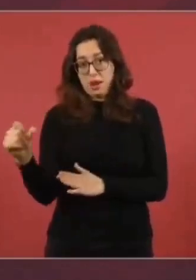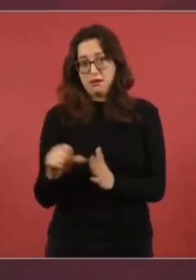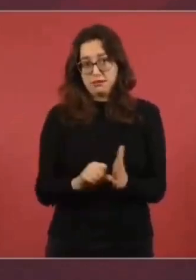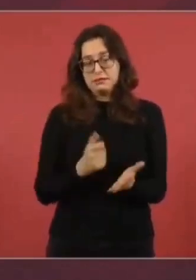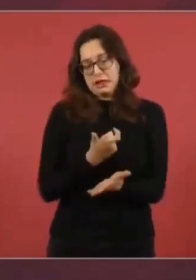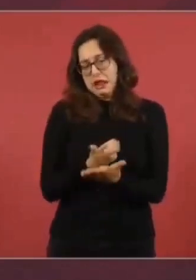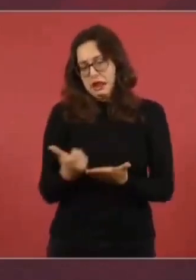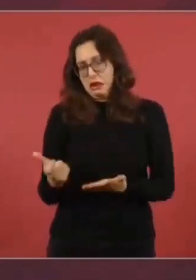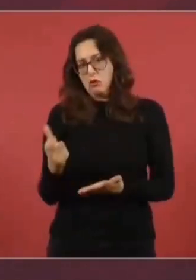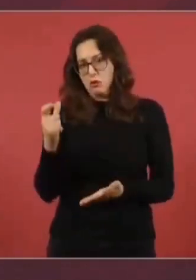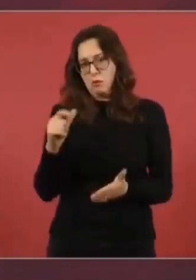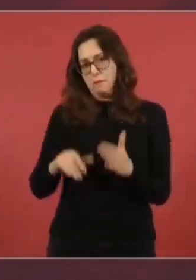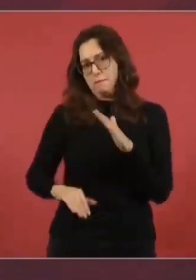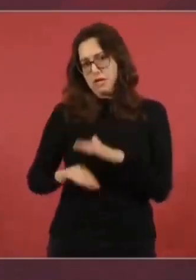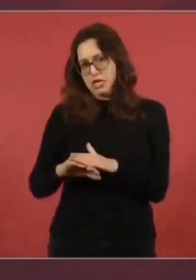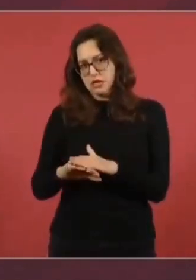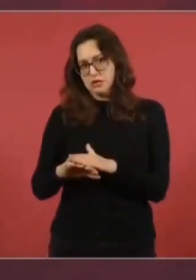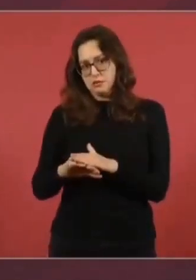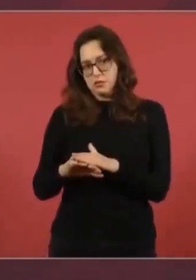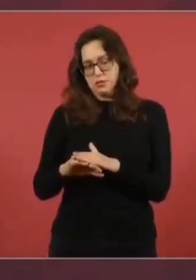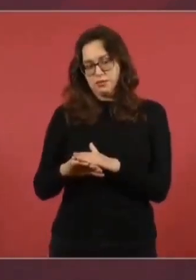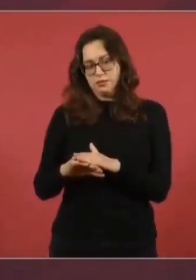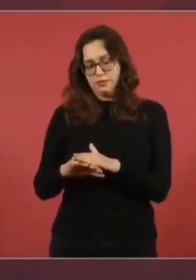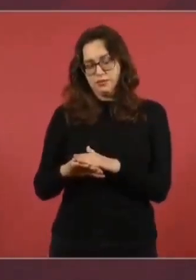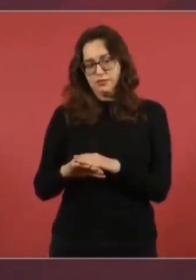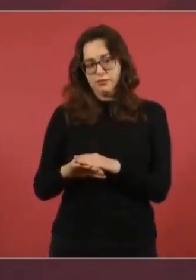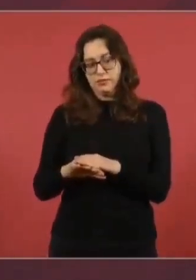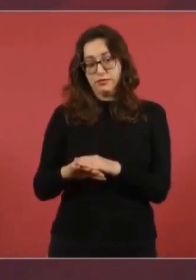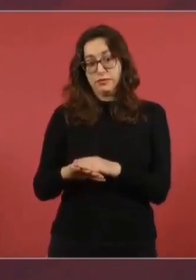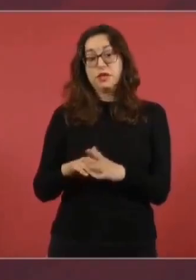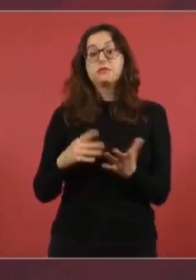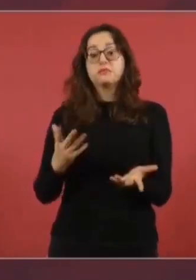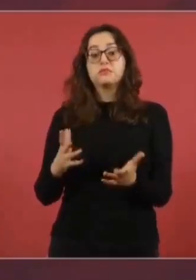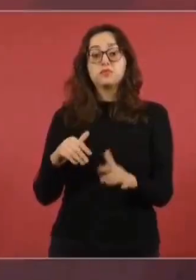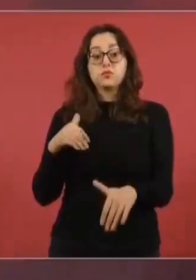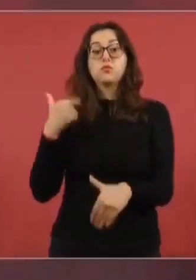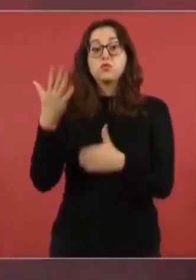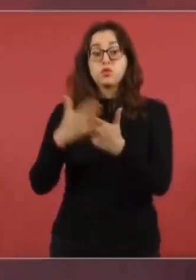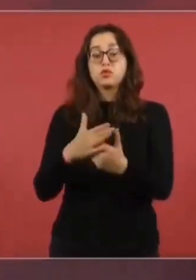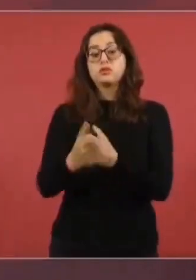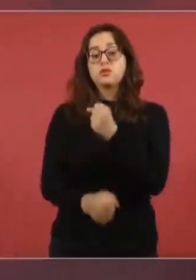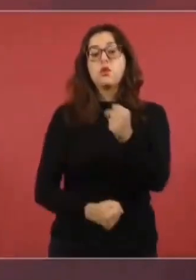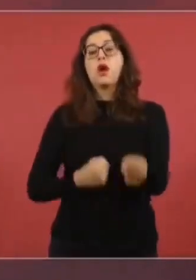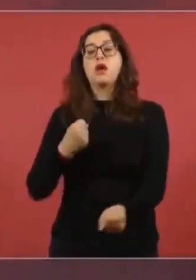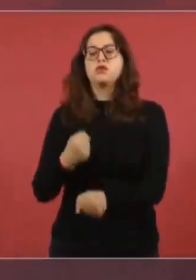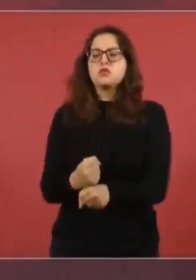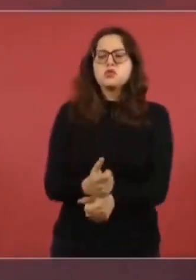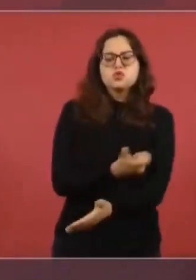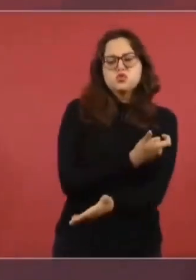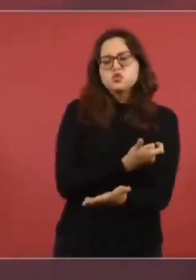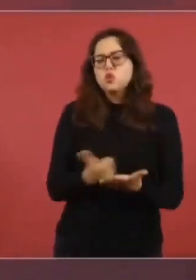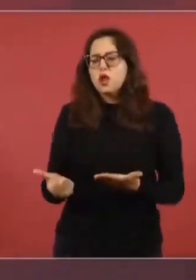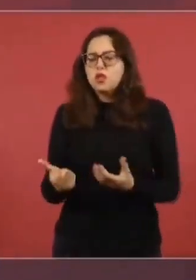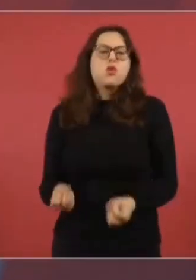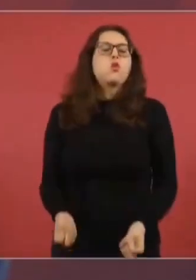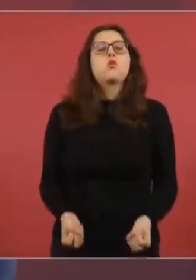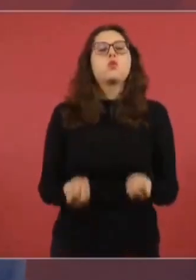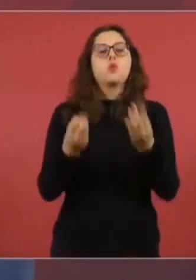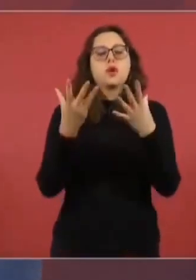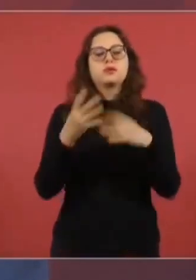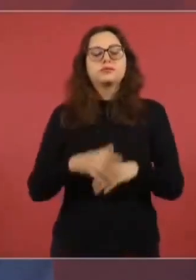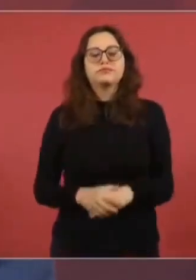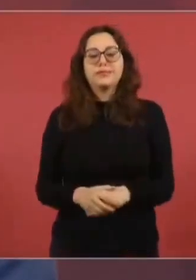Y a partir del primero de enero el salario mínimo va a ser de